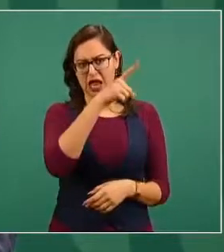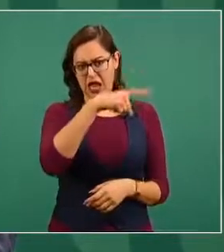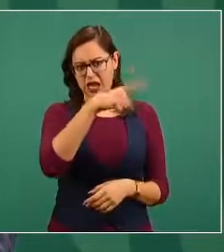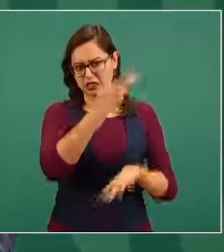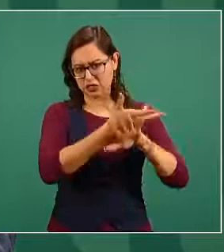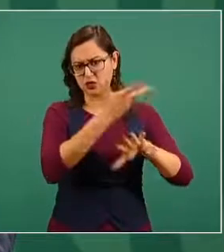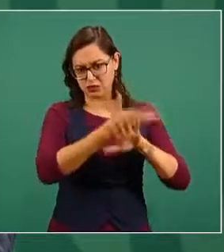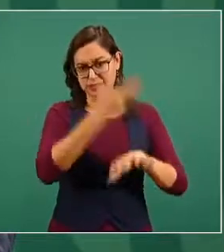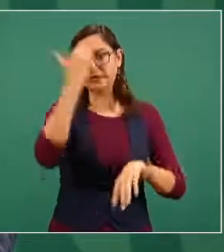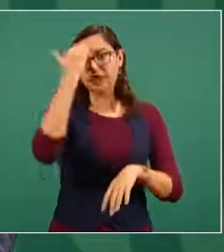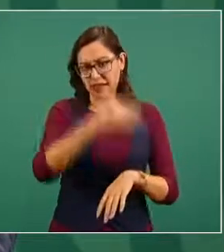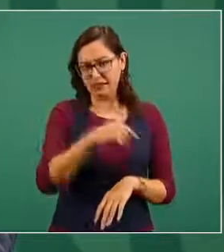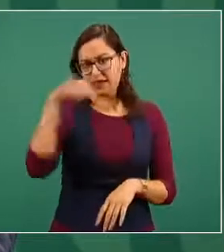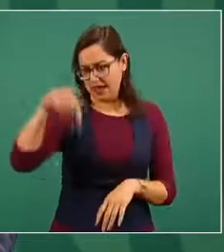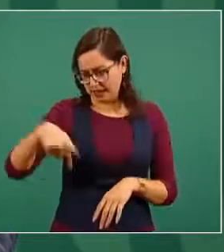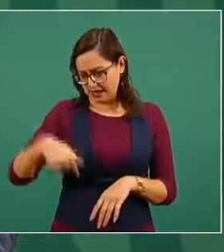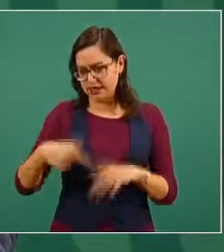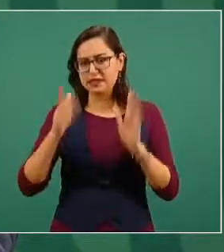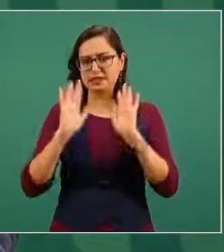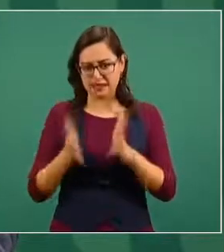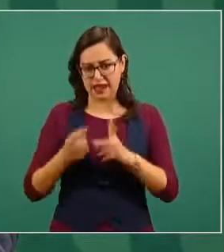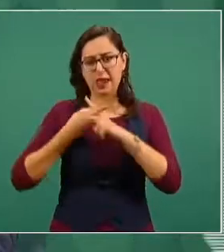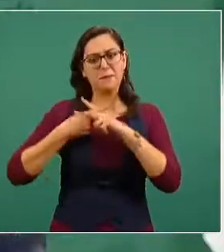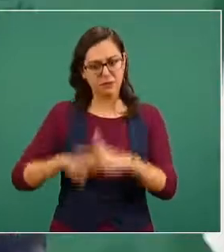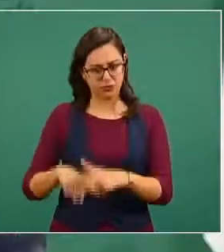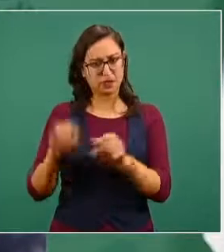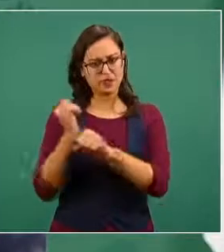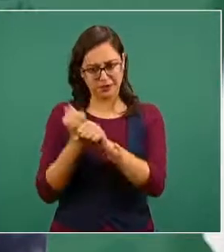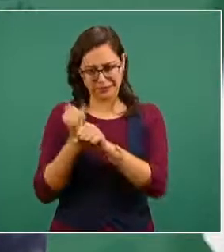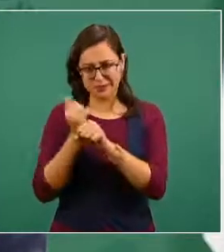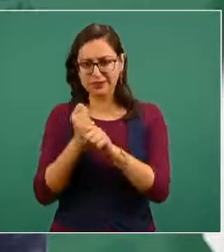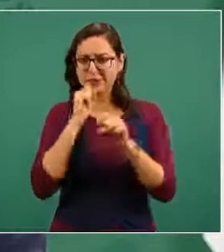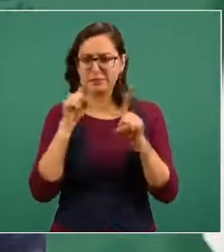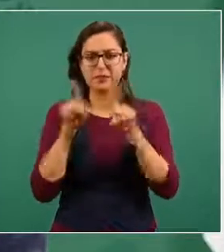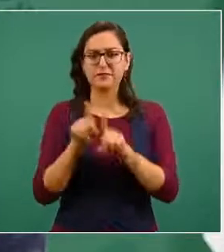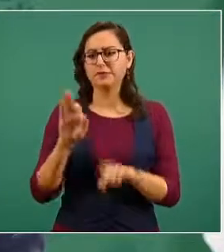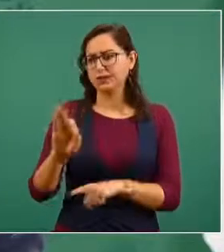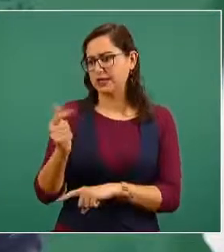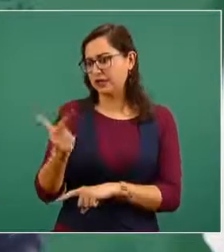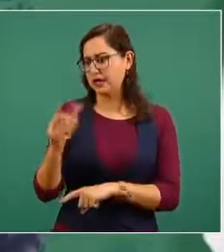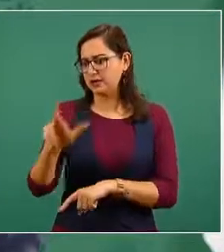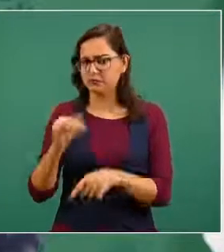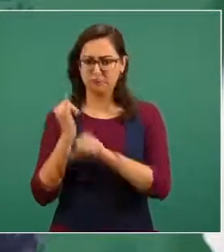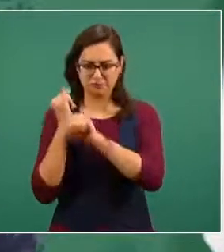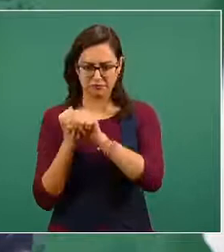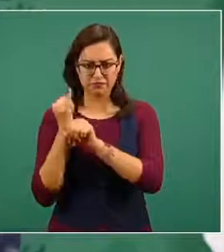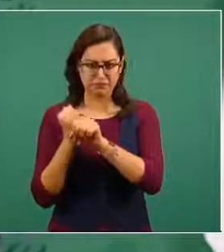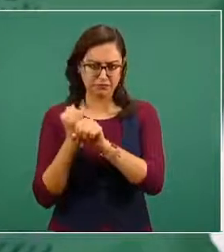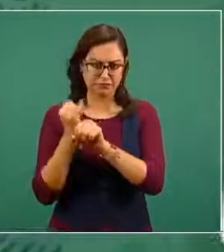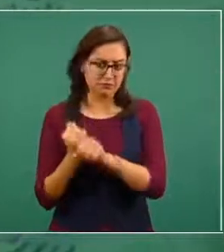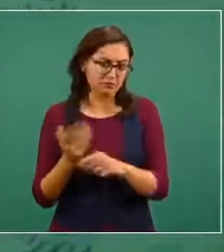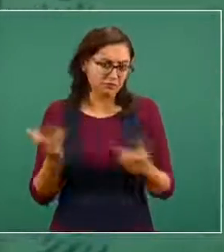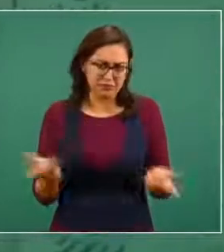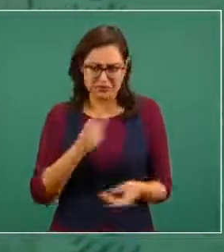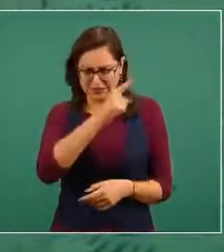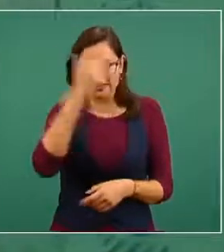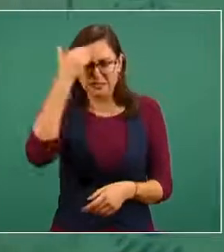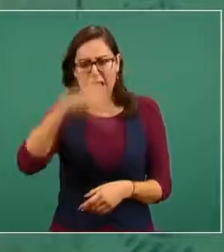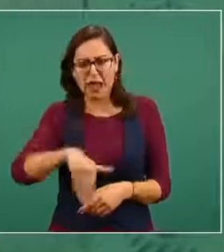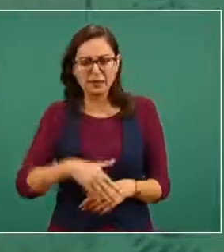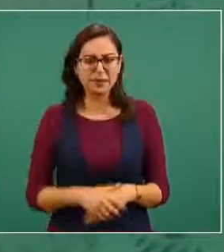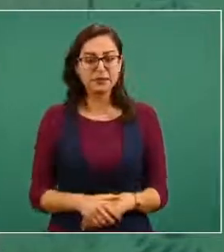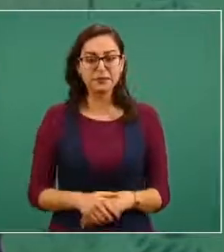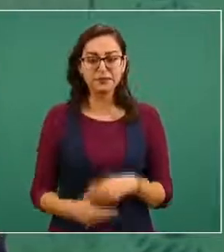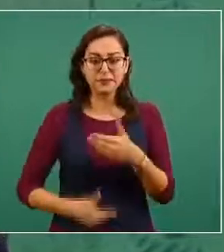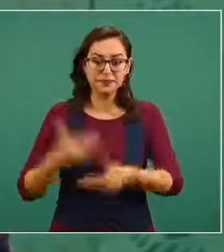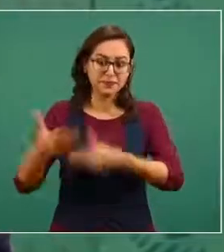esta investigación que la fiscalía estaba atendiendo este asunto y que iba a haber una resolución